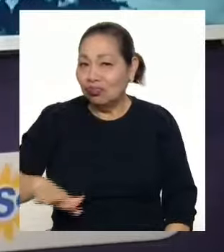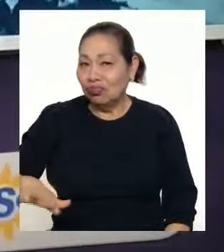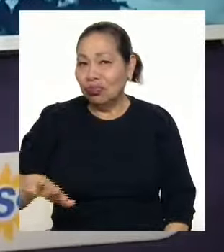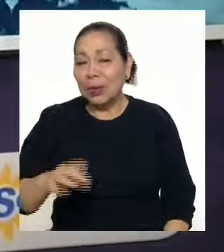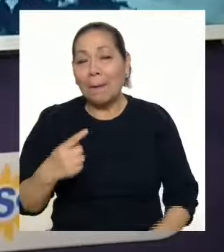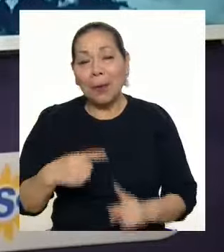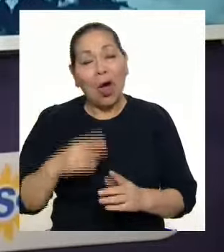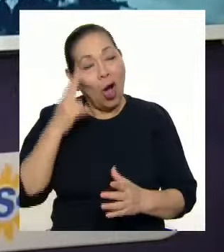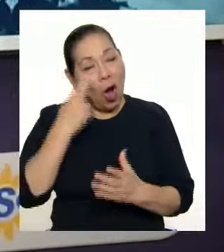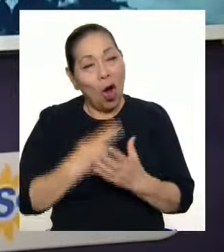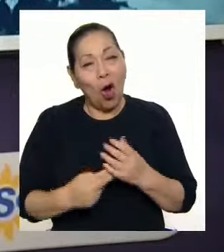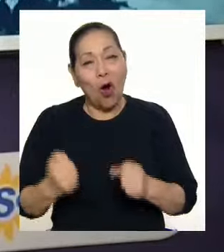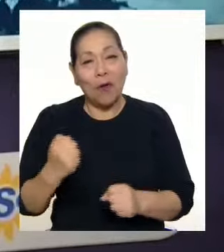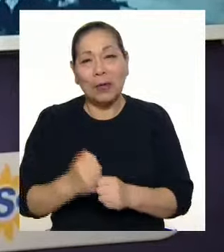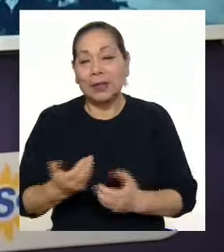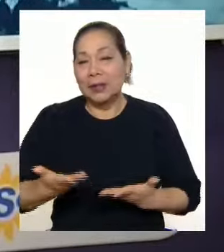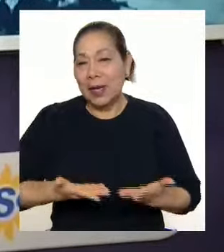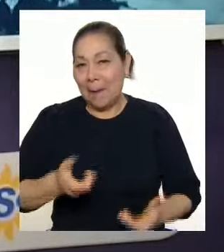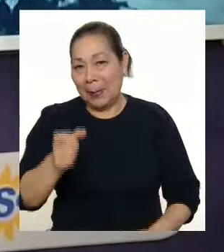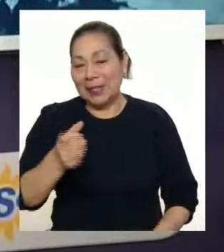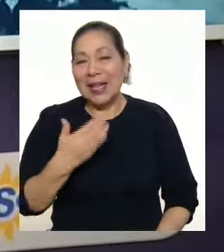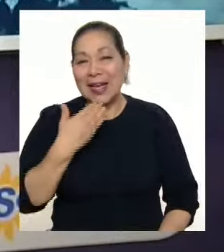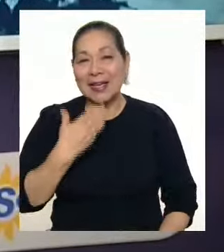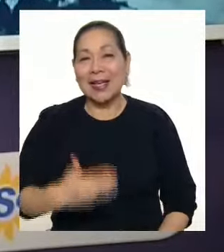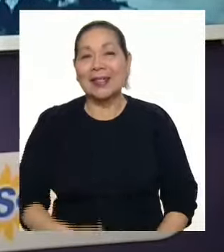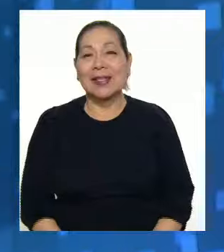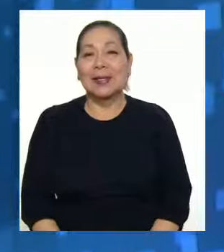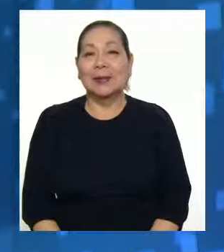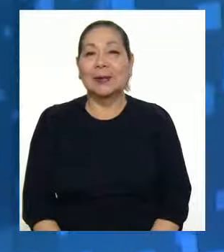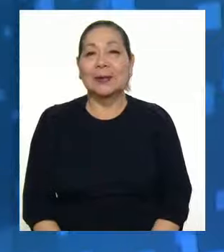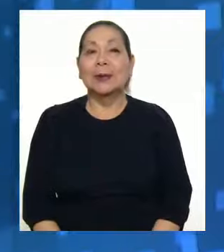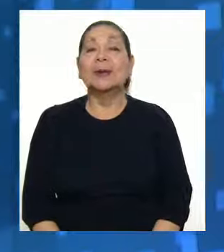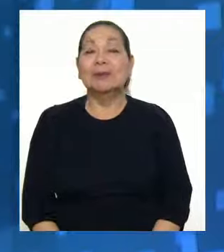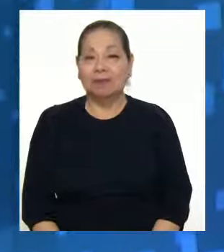oportuna y confiable al servicio de la población. Gracias. Muy bien, como siempre agradezco.